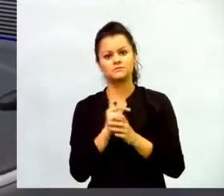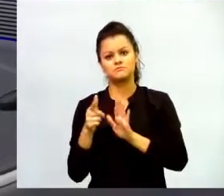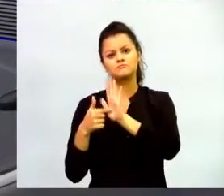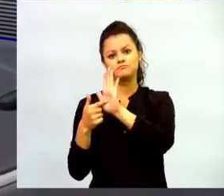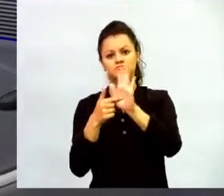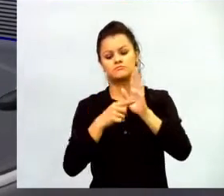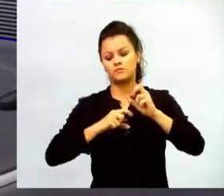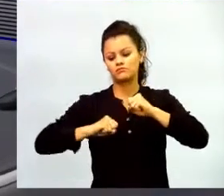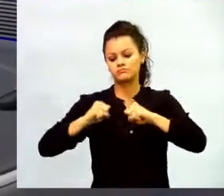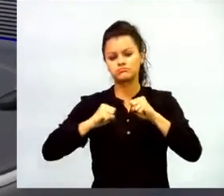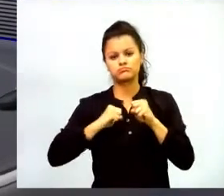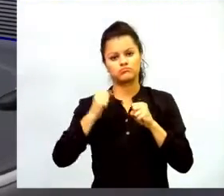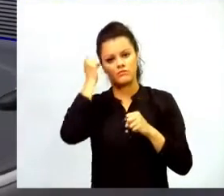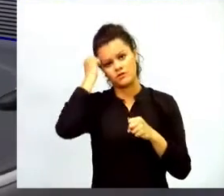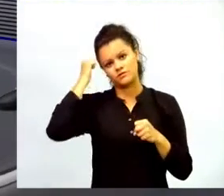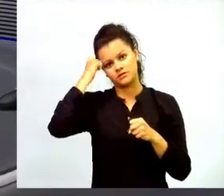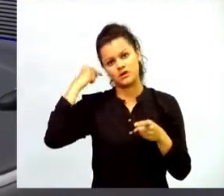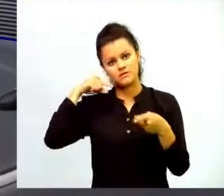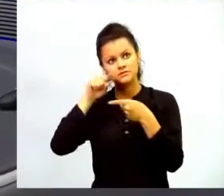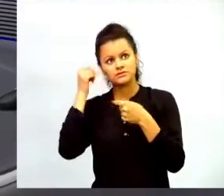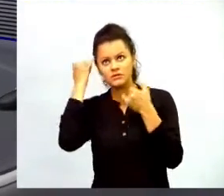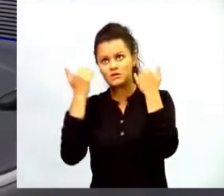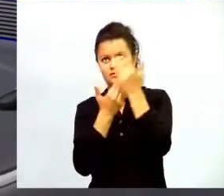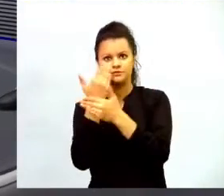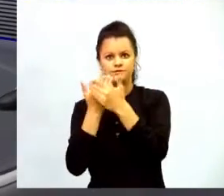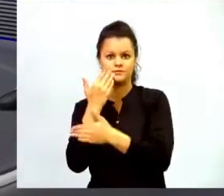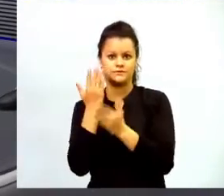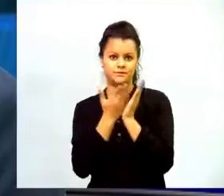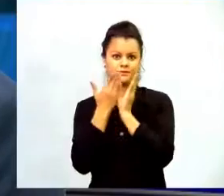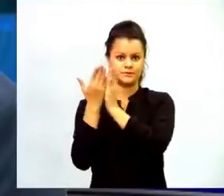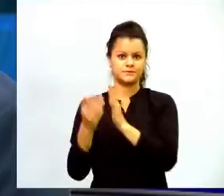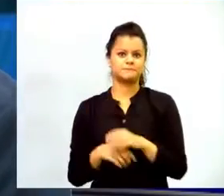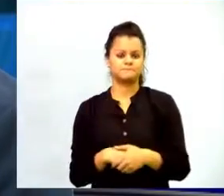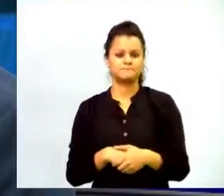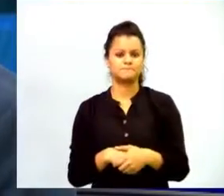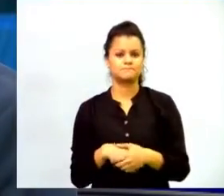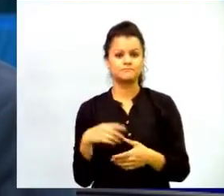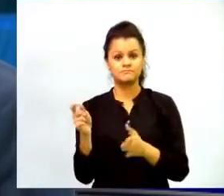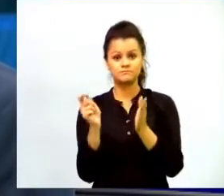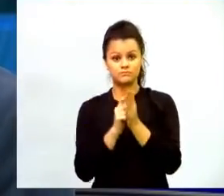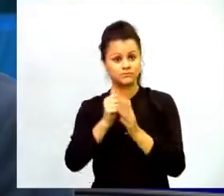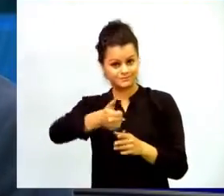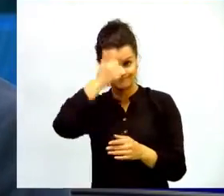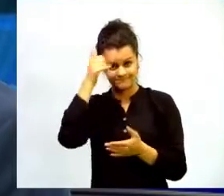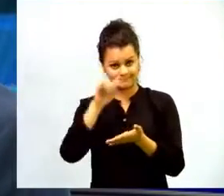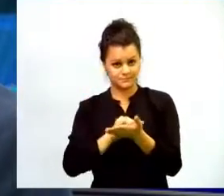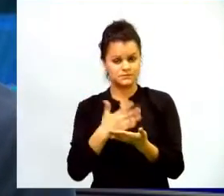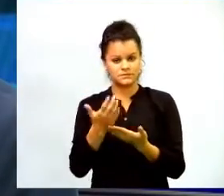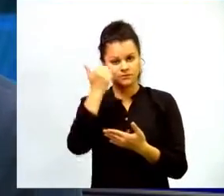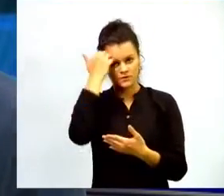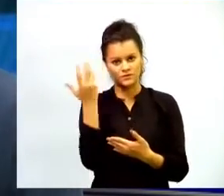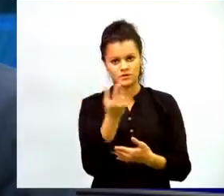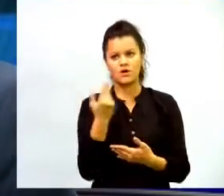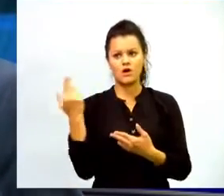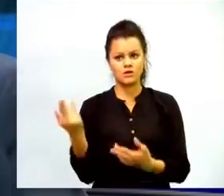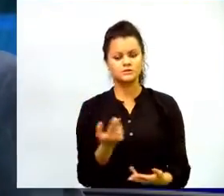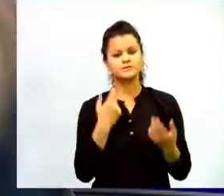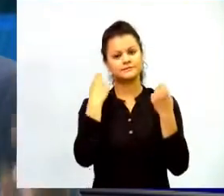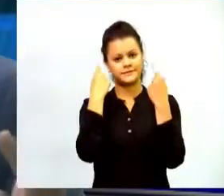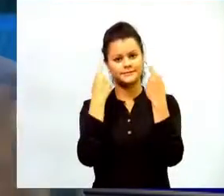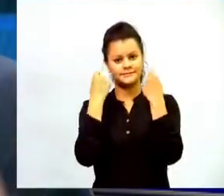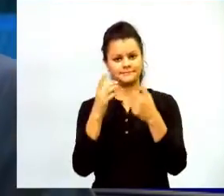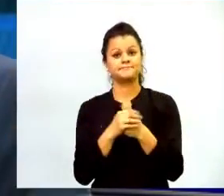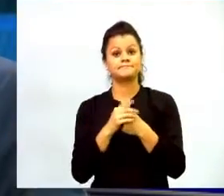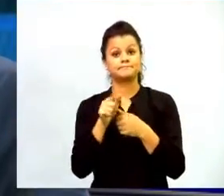maestros hacia la innovación educativa que creo que parte esencial de esto es que nuestros maestros vuelvan a entender que si bien